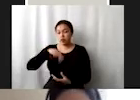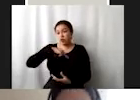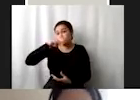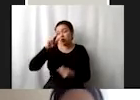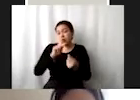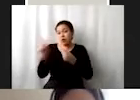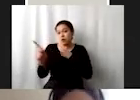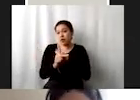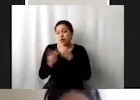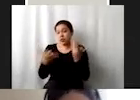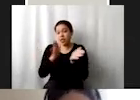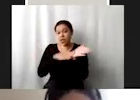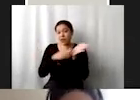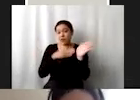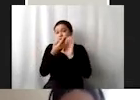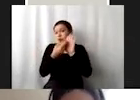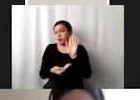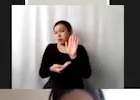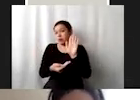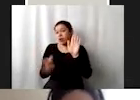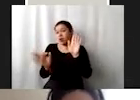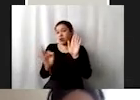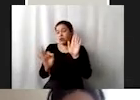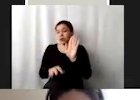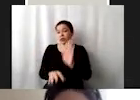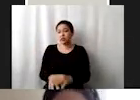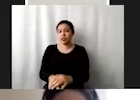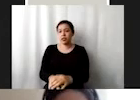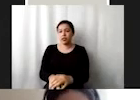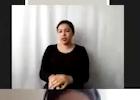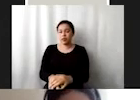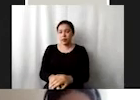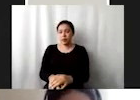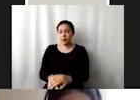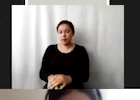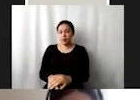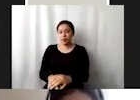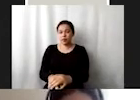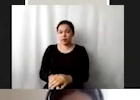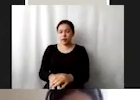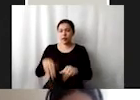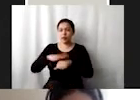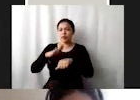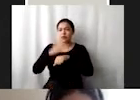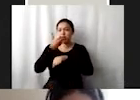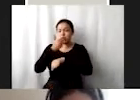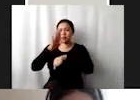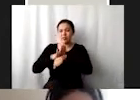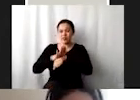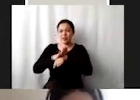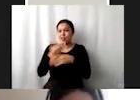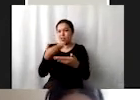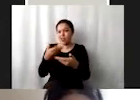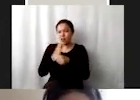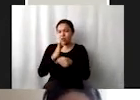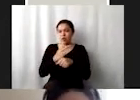el papel o al menos en la representación sobre todo con esta administración, ahí se ha dado un poquito de